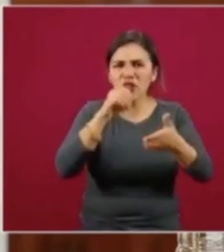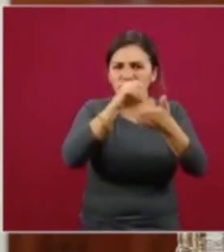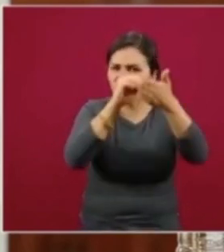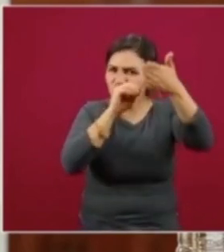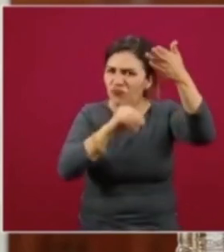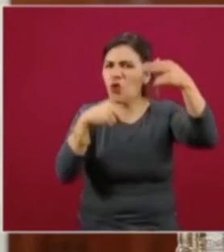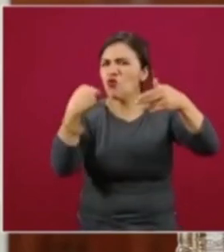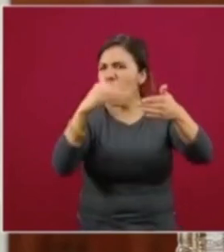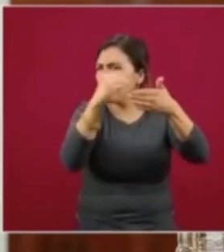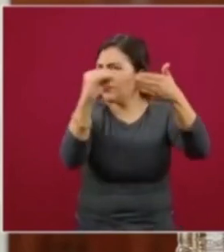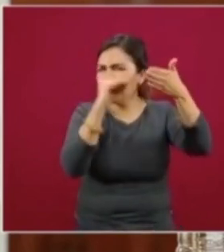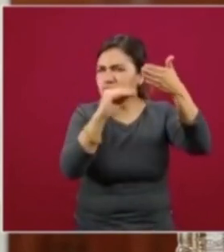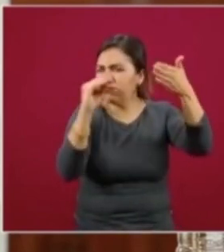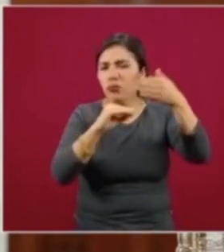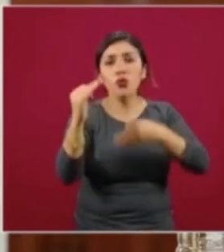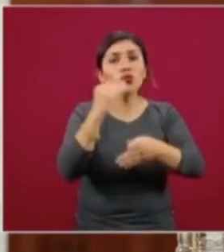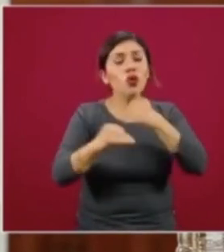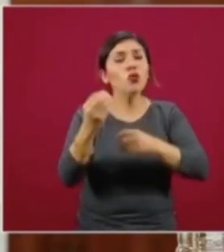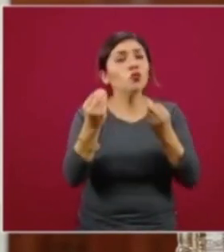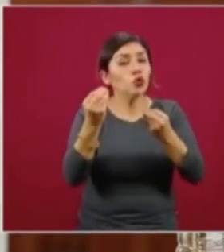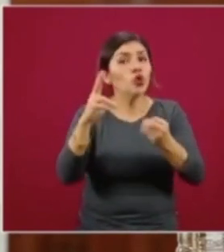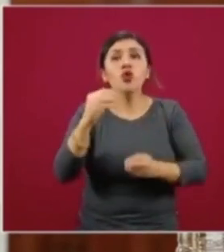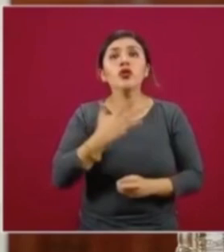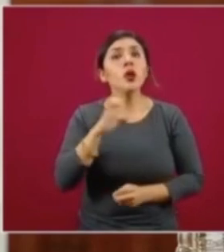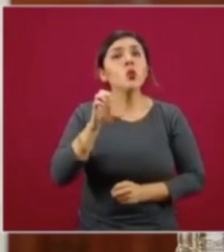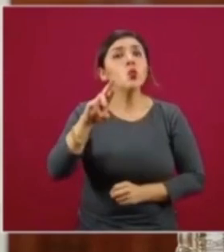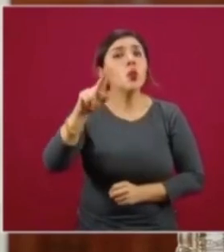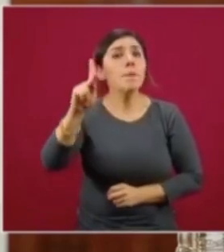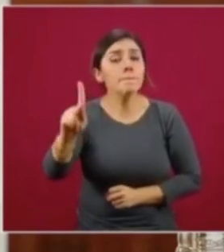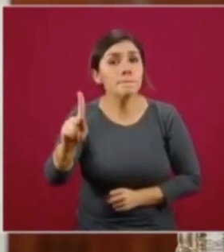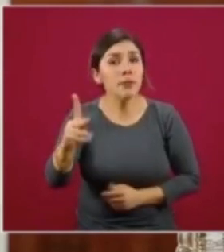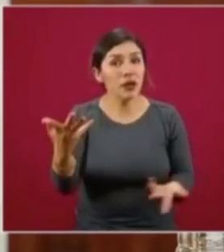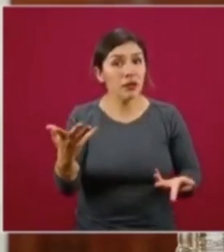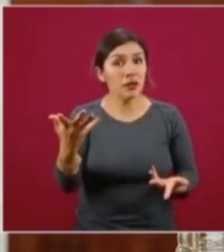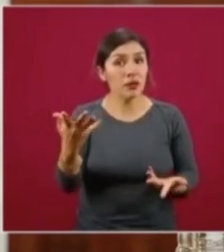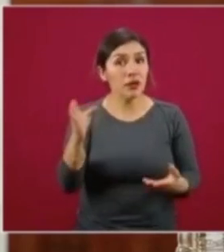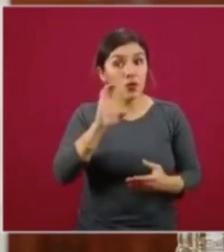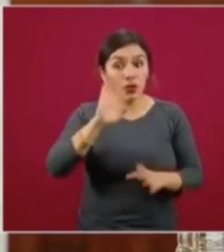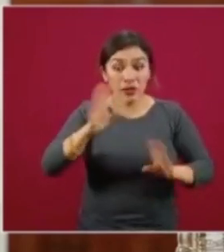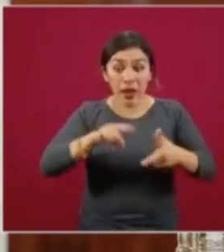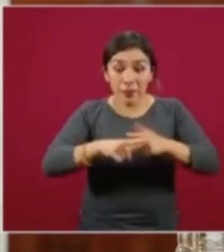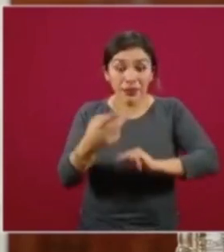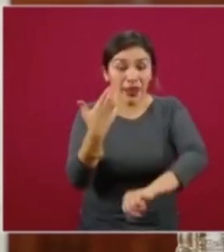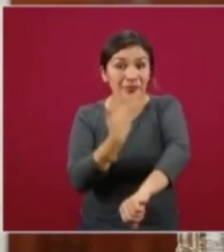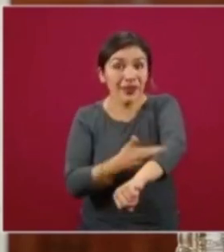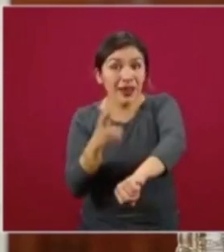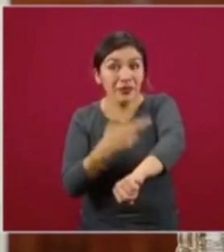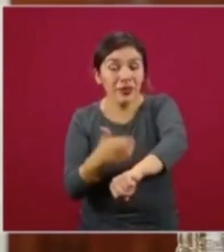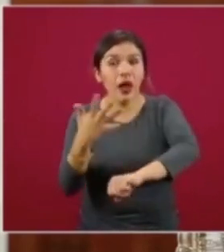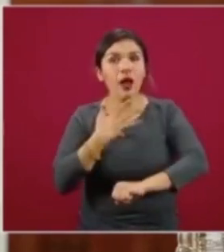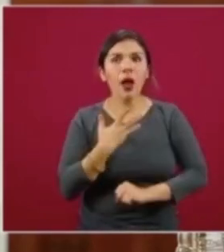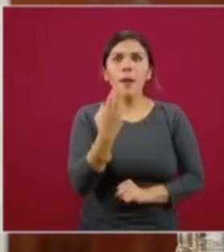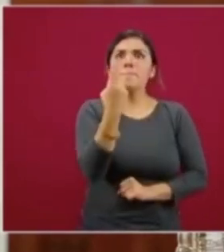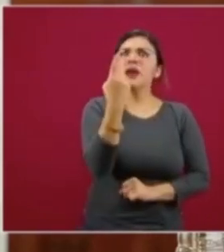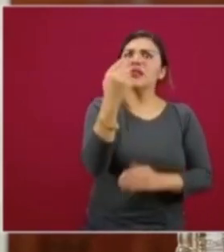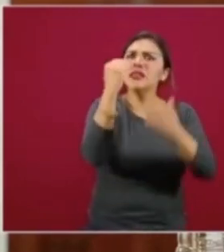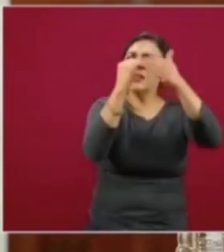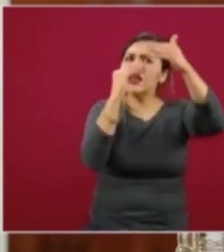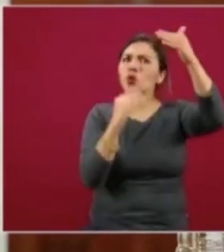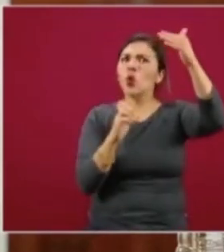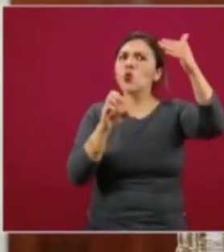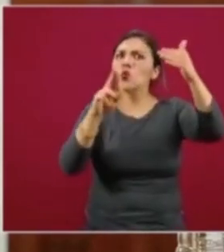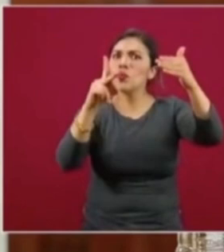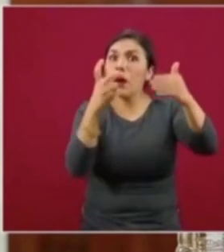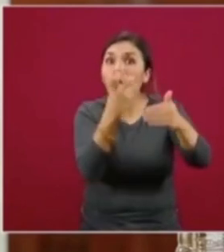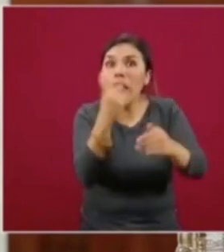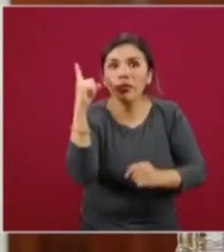mayores o todos nacieron sin CURP y han ido tramitando en personas que tienen 25 CURPs. Y eso llega